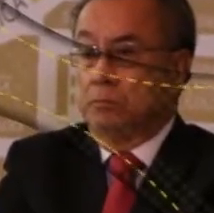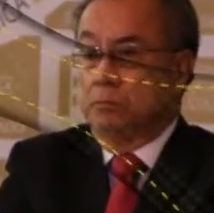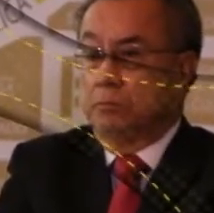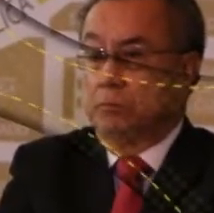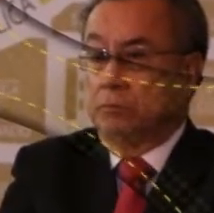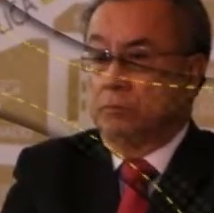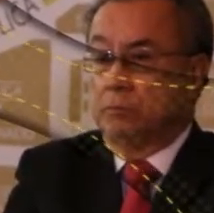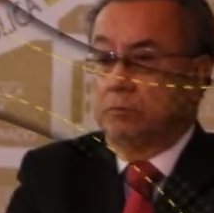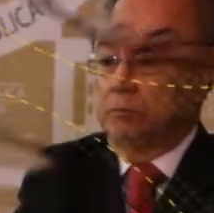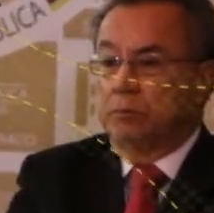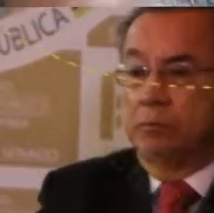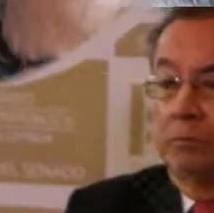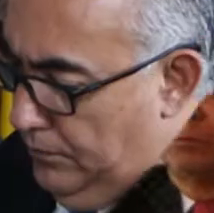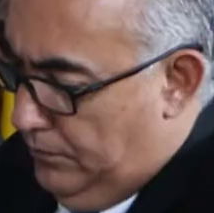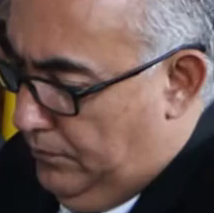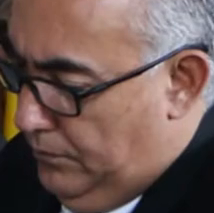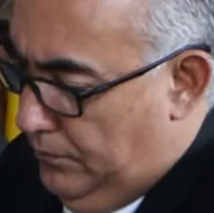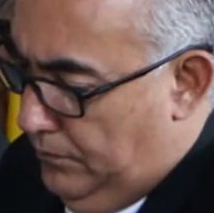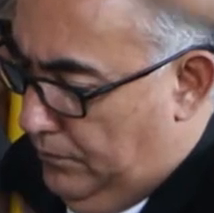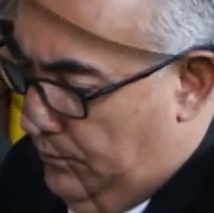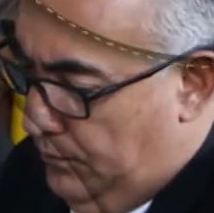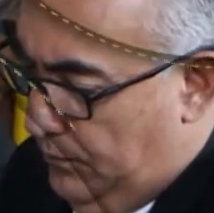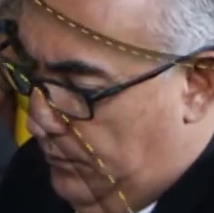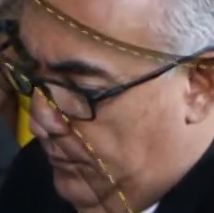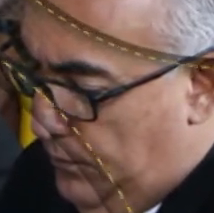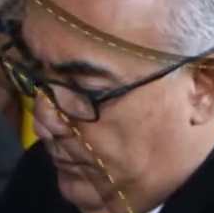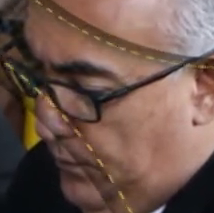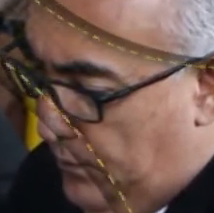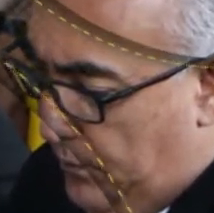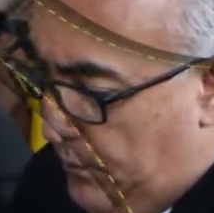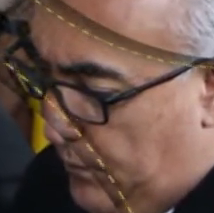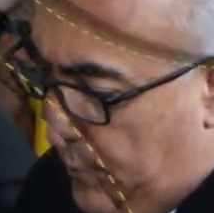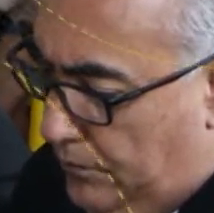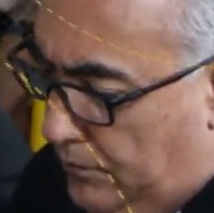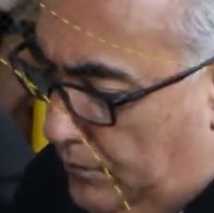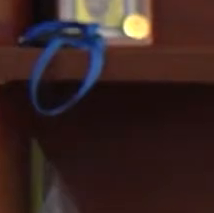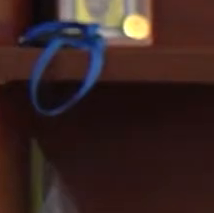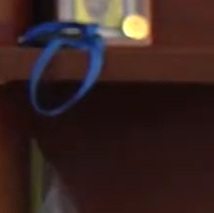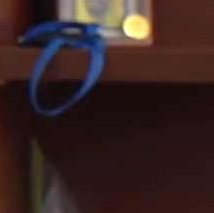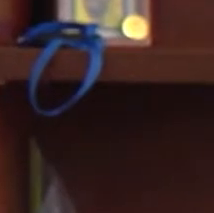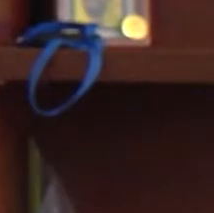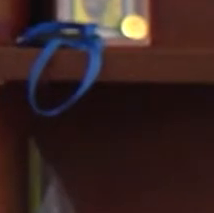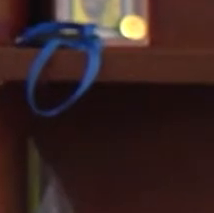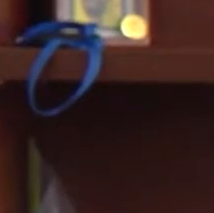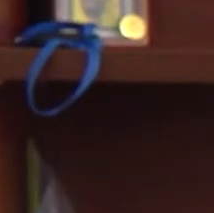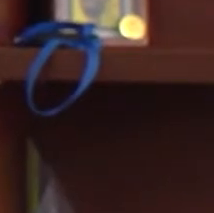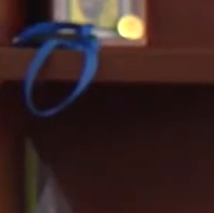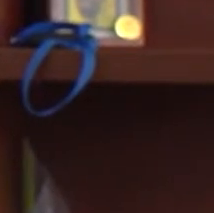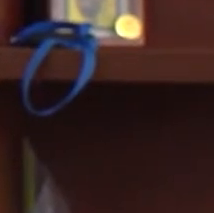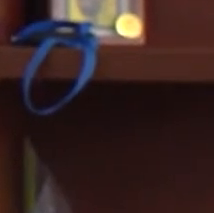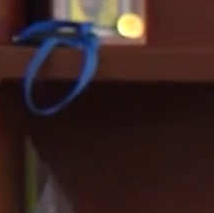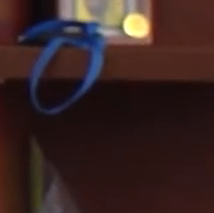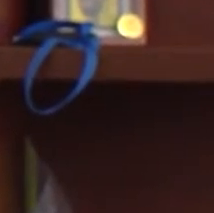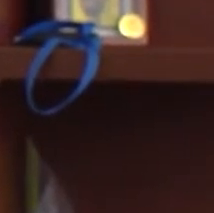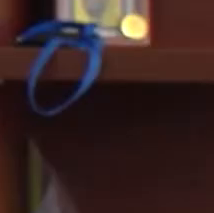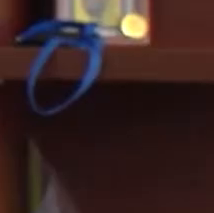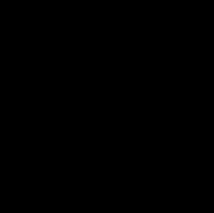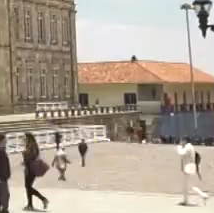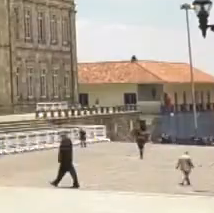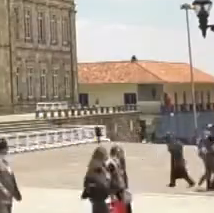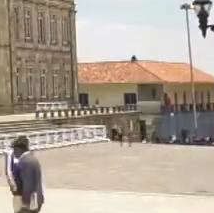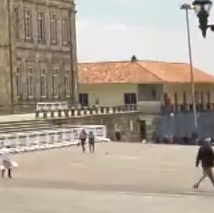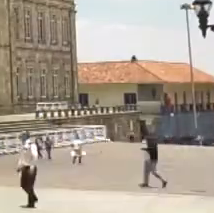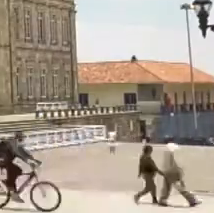intervención del Centro de Investigaciones y Altos Estudios Legislativos CAED, adscrita a la Secretaría General del Senado.